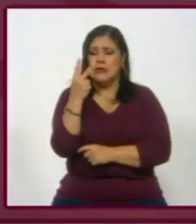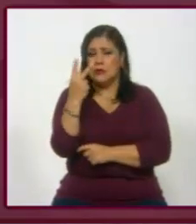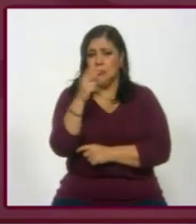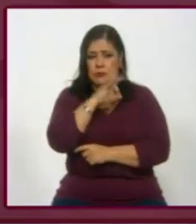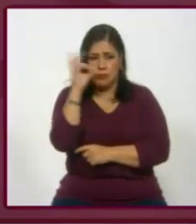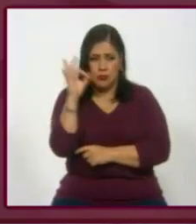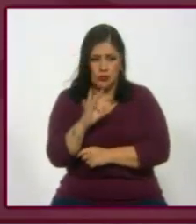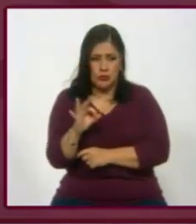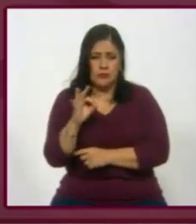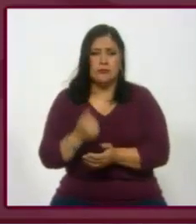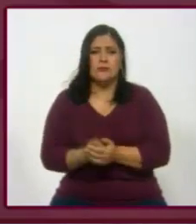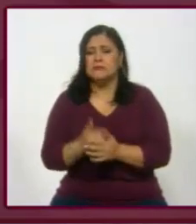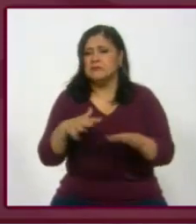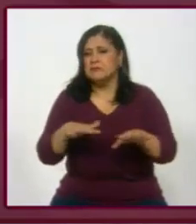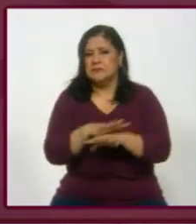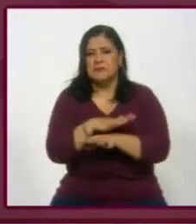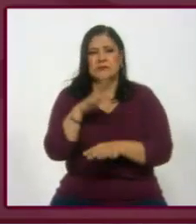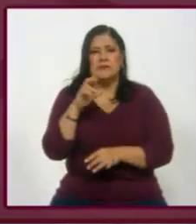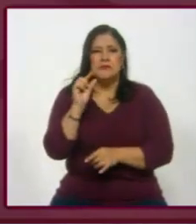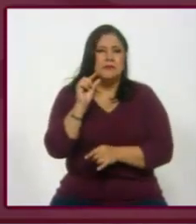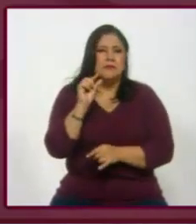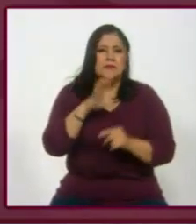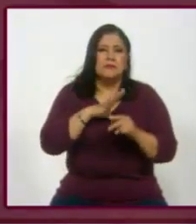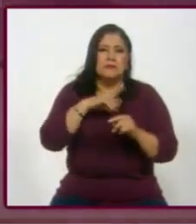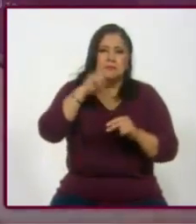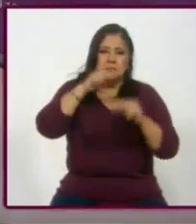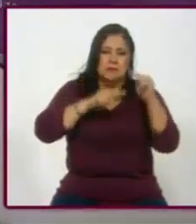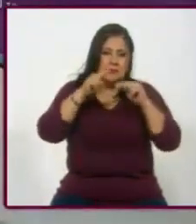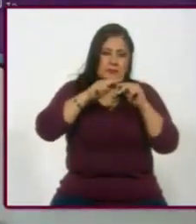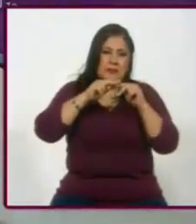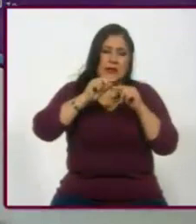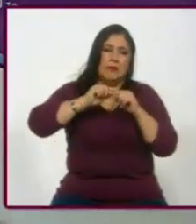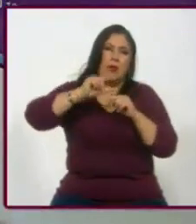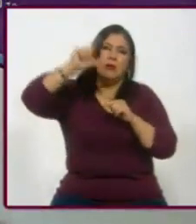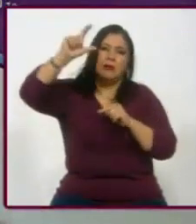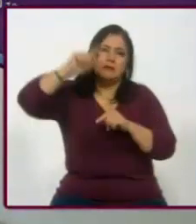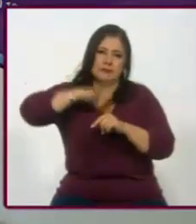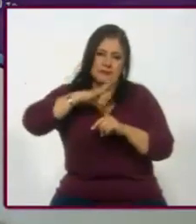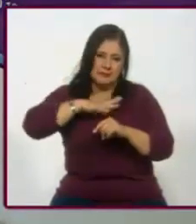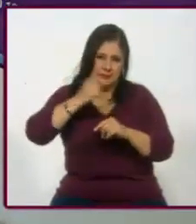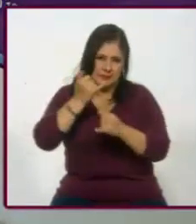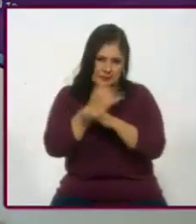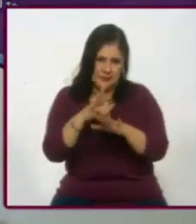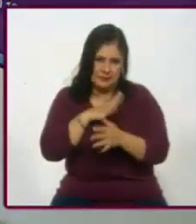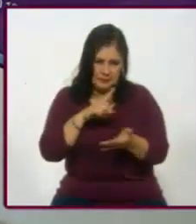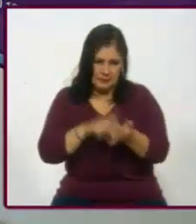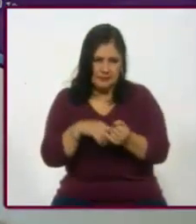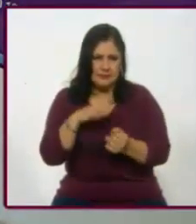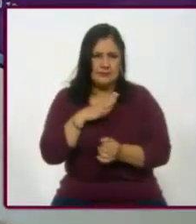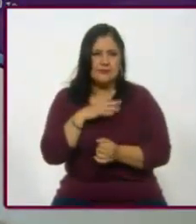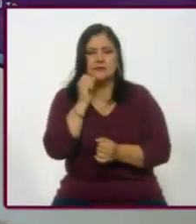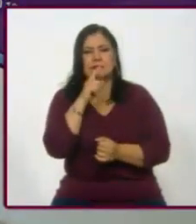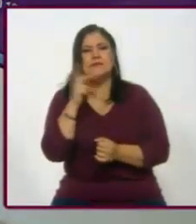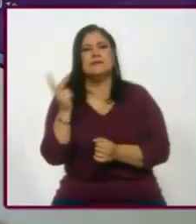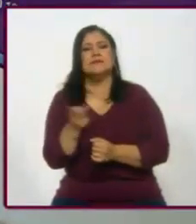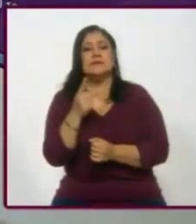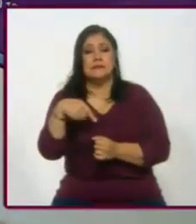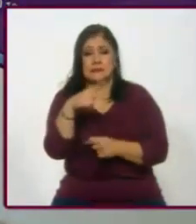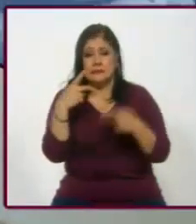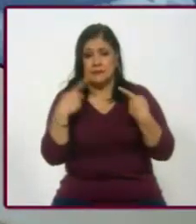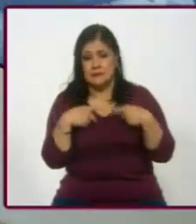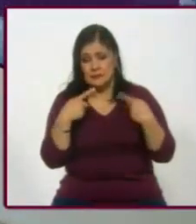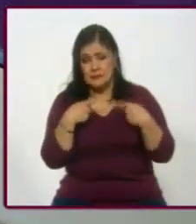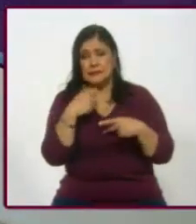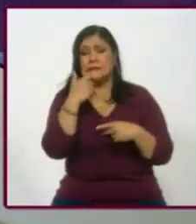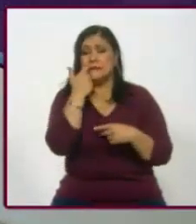No ha cambiado, o bueno, están muy altos los niveles de información. Primera pregunta básica, ¿quiere la gente o no